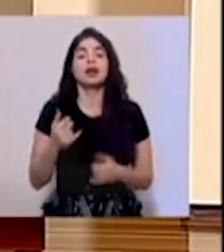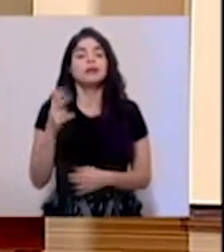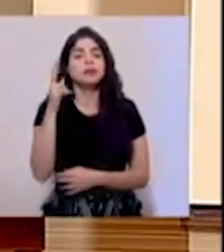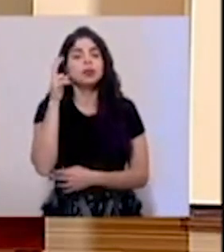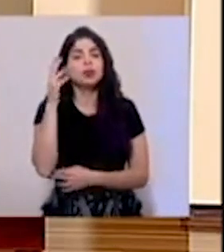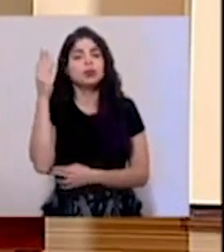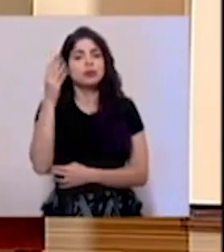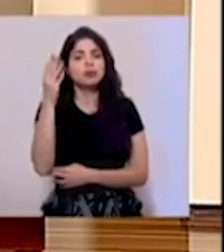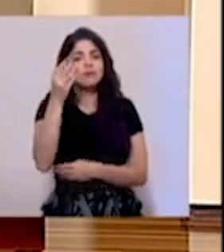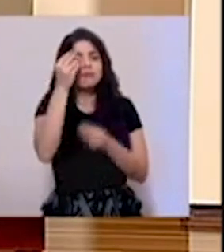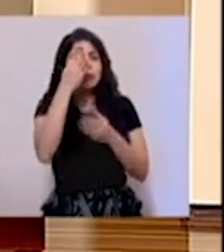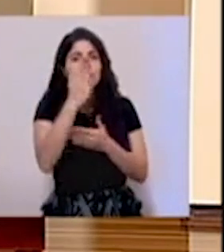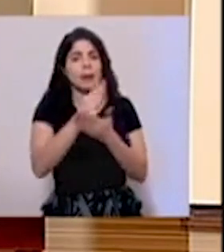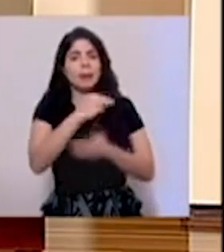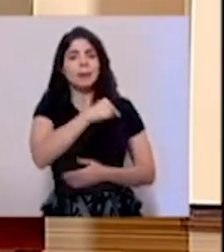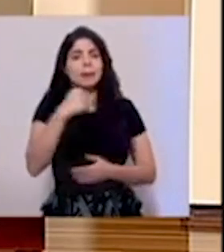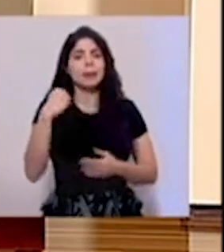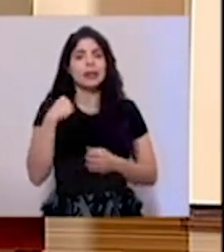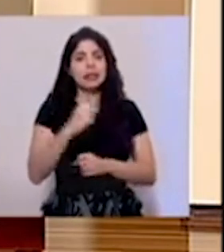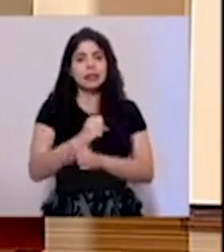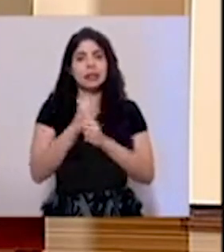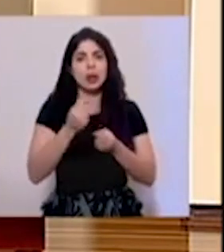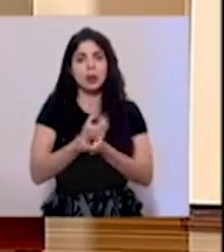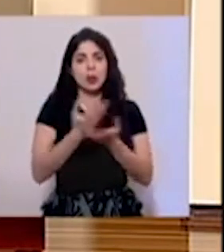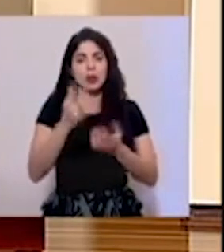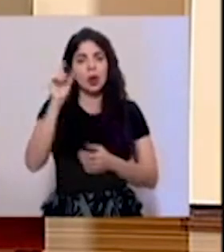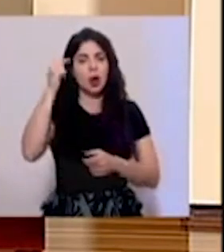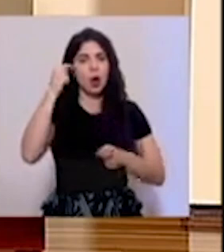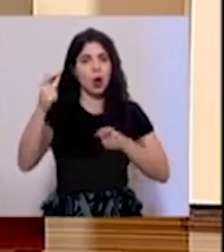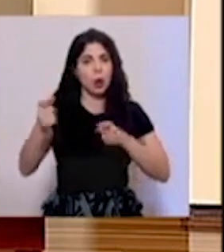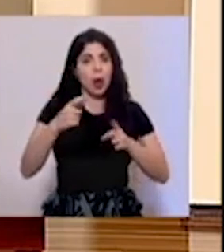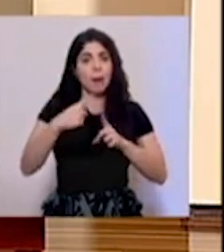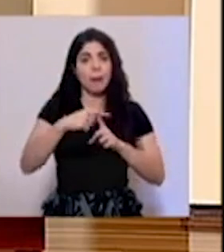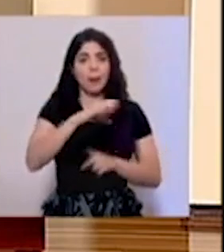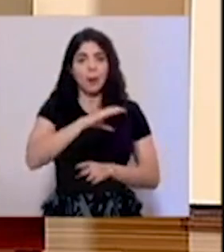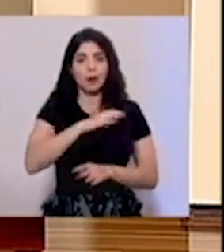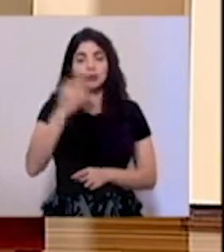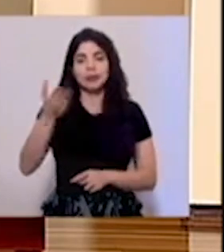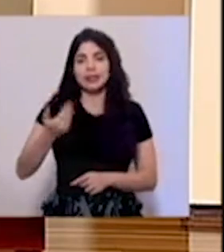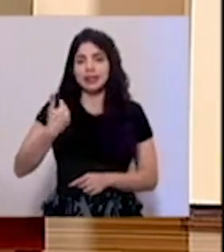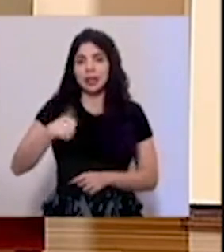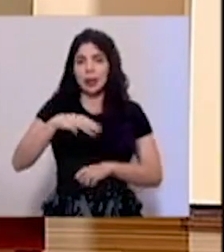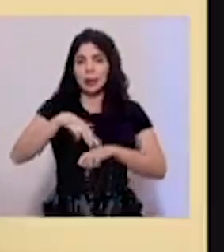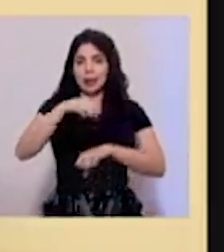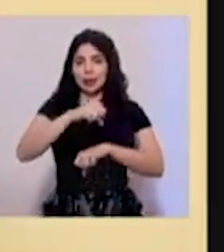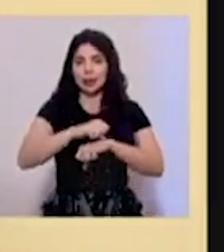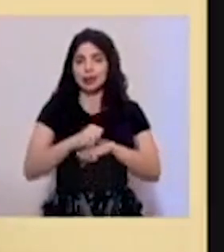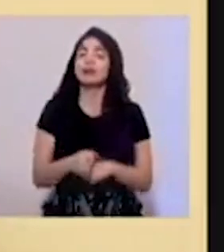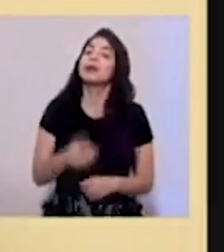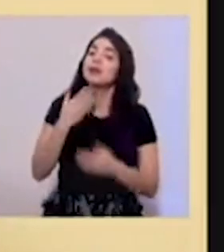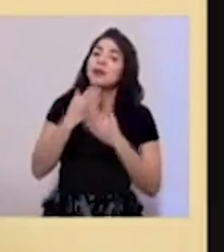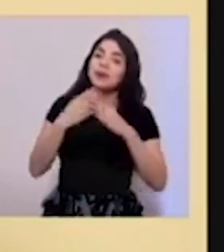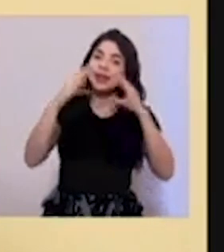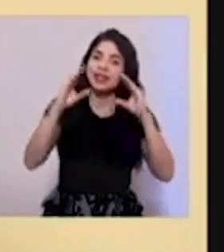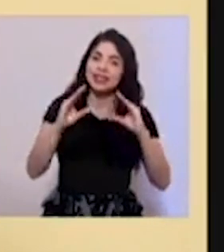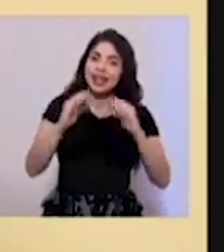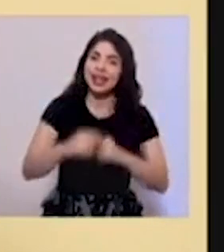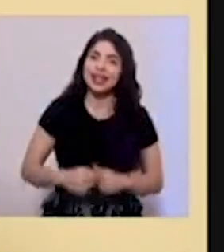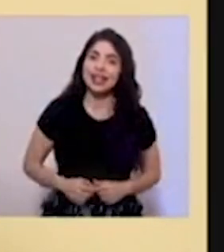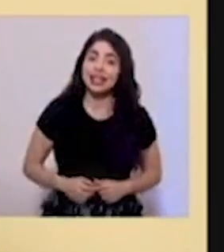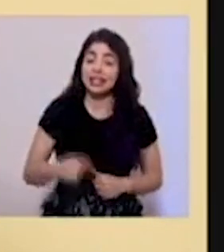escucharemos el reporte del Ministro de Seguridad Pública, Gobernación y Policía, el señor Michael Soto. Bueno, muy buenas tardes.